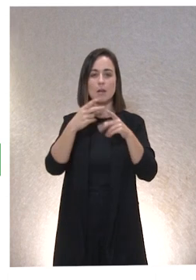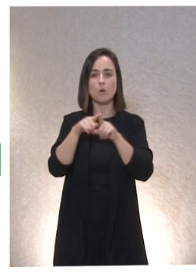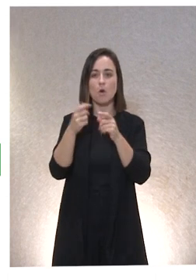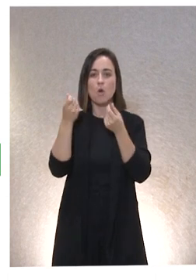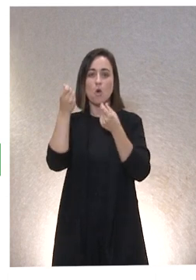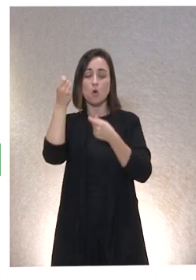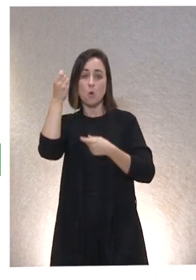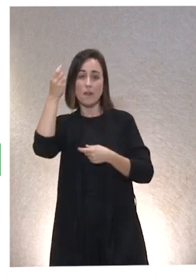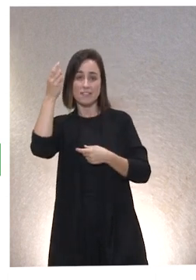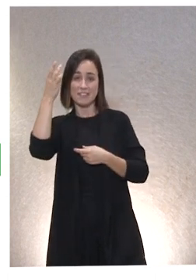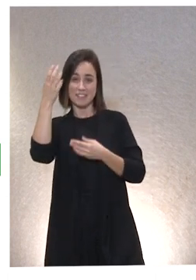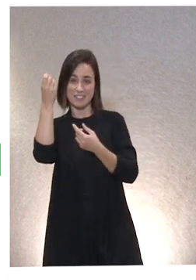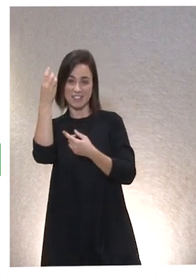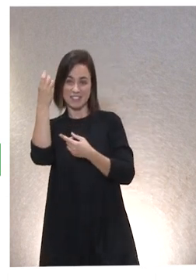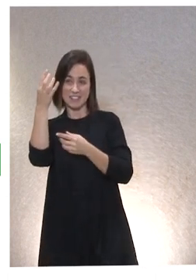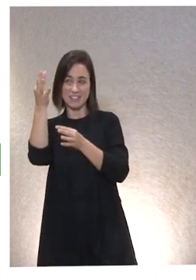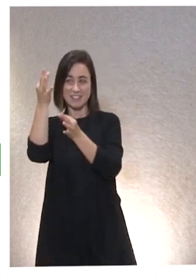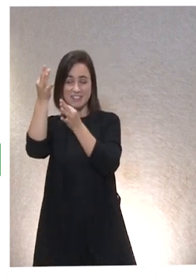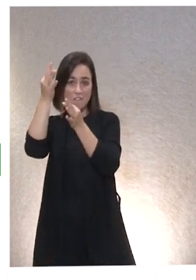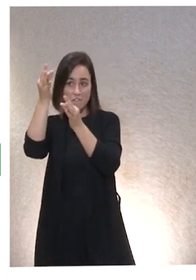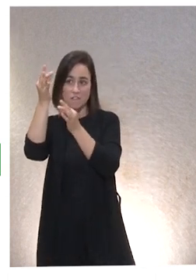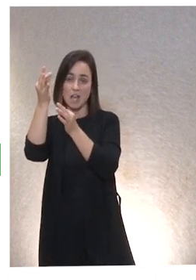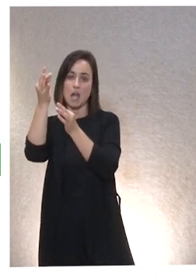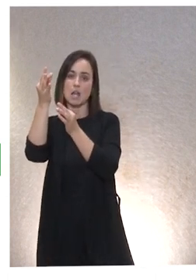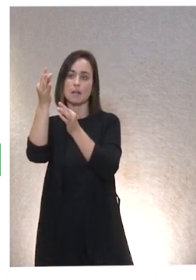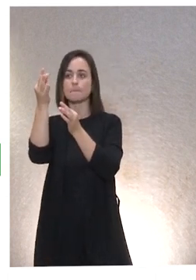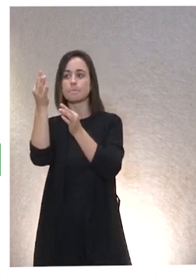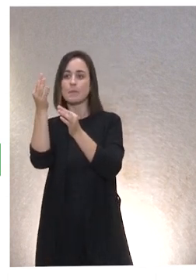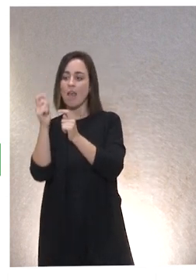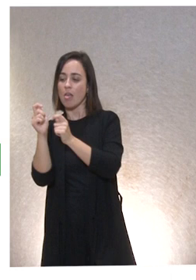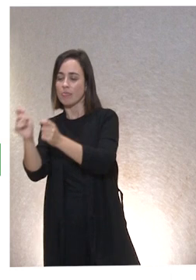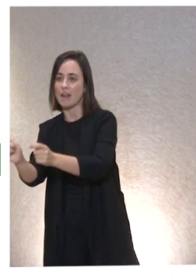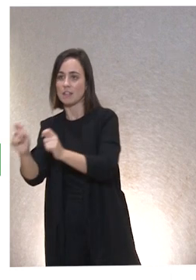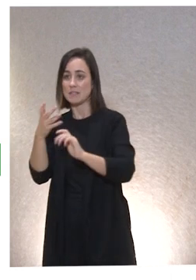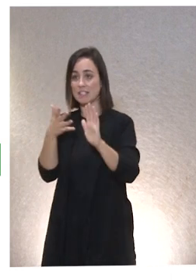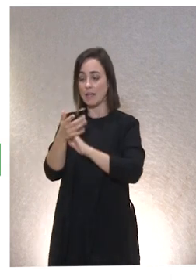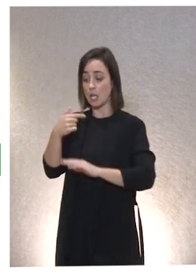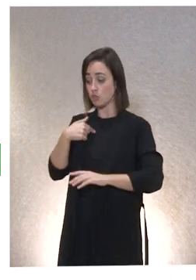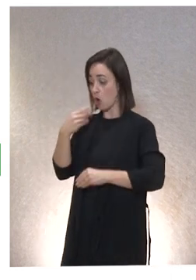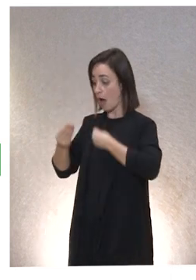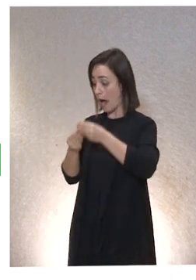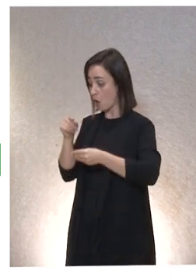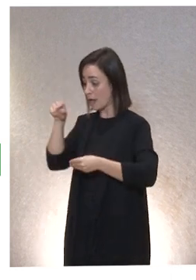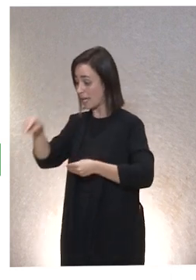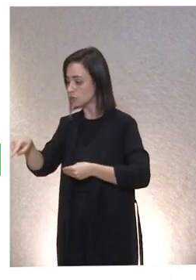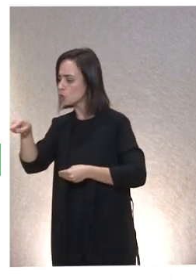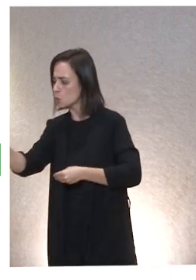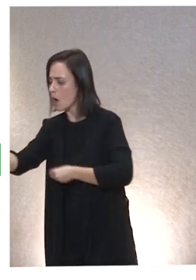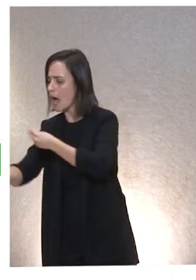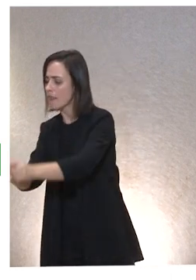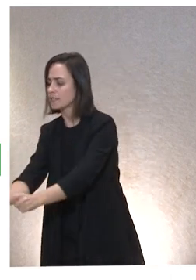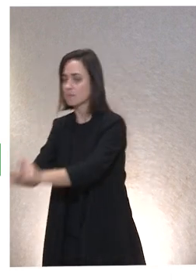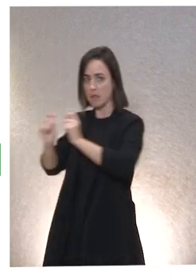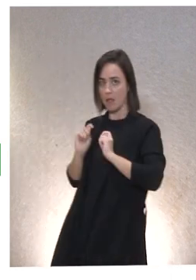liberal, yo te doy a ti esto y tú me haces esto. E igualamos lo que vale cada cosa. Pues bien, esa